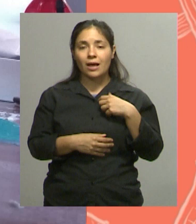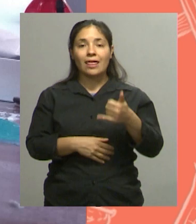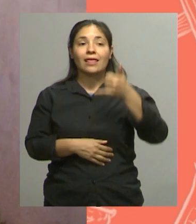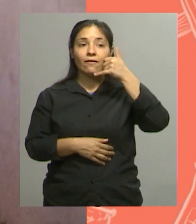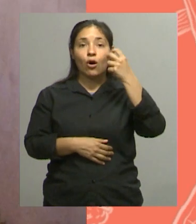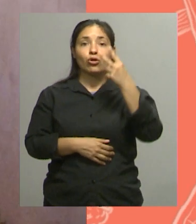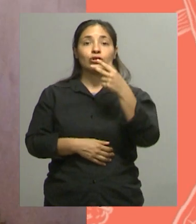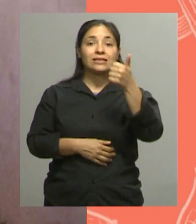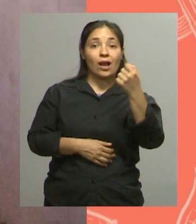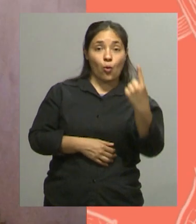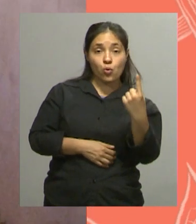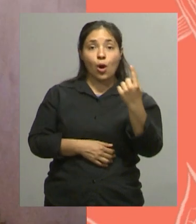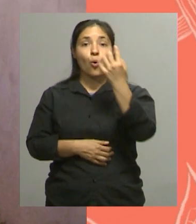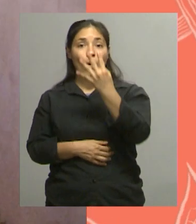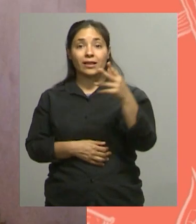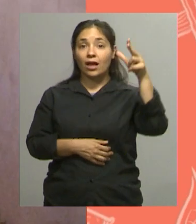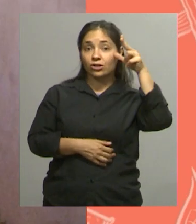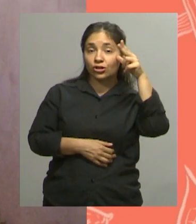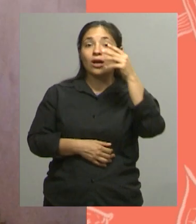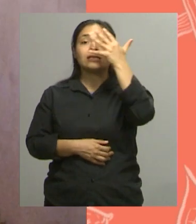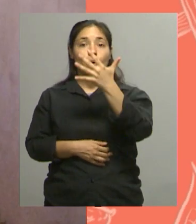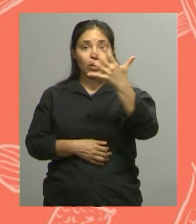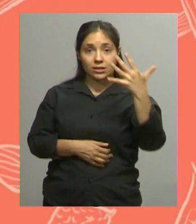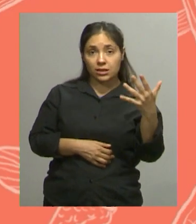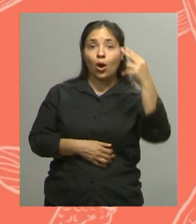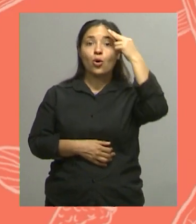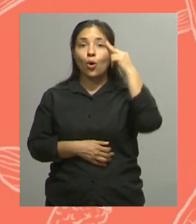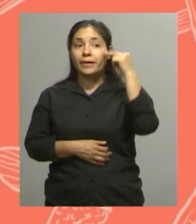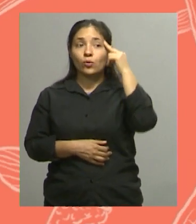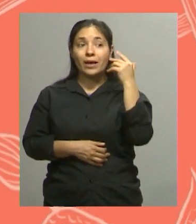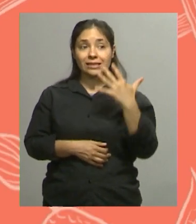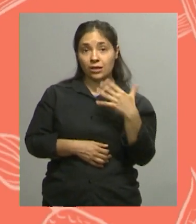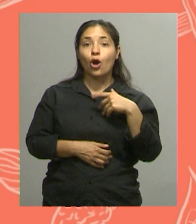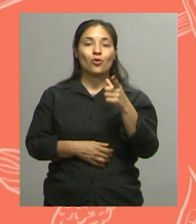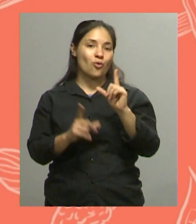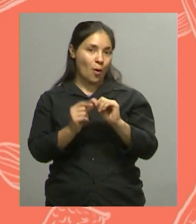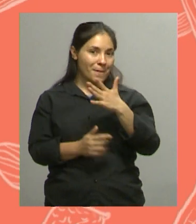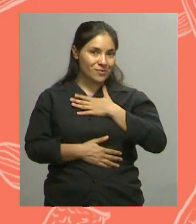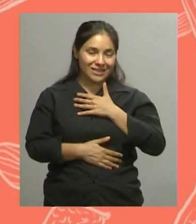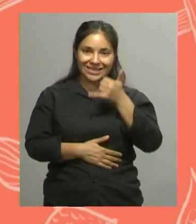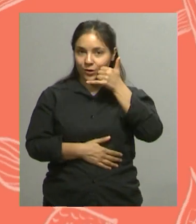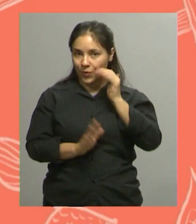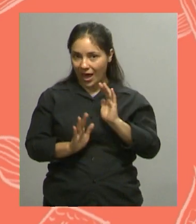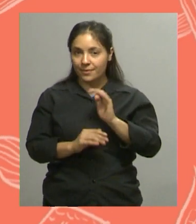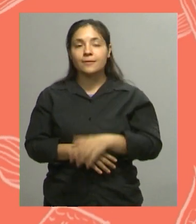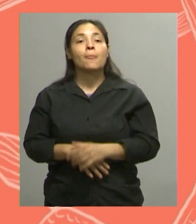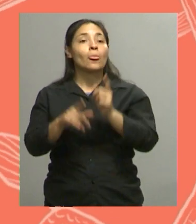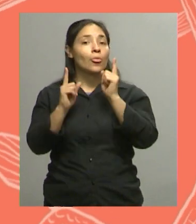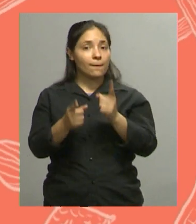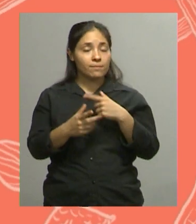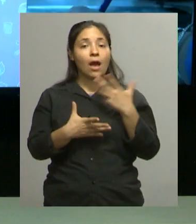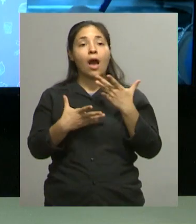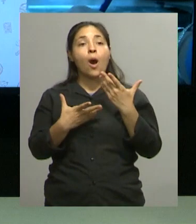261-4855-995 Que es mi número Y también se puede